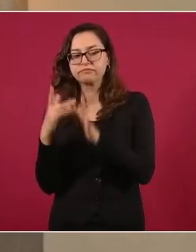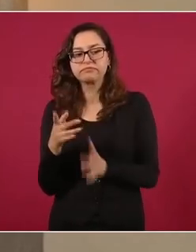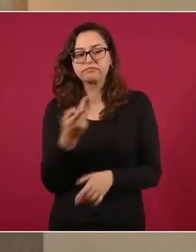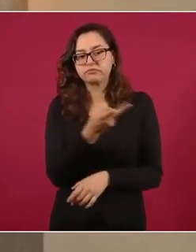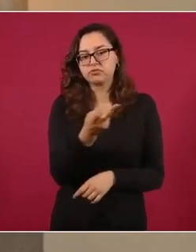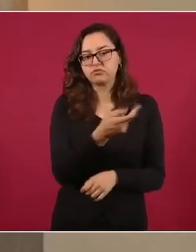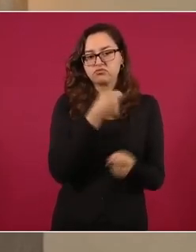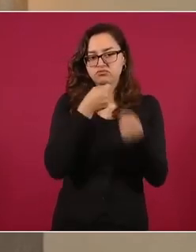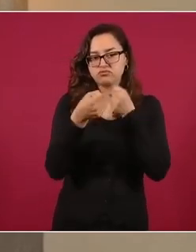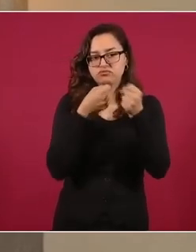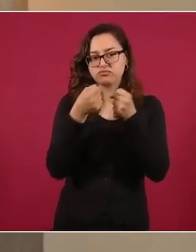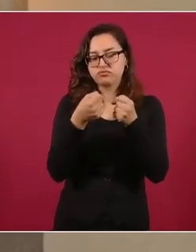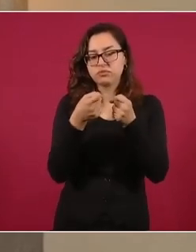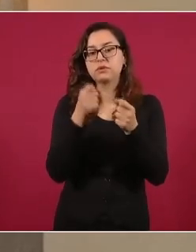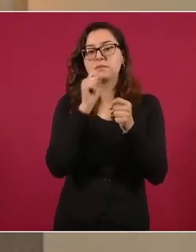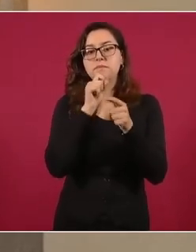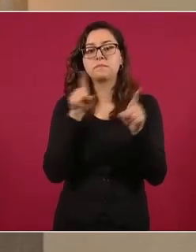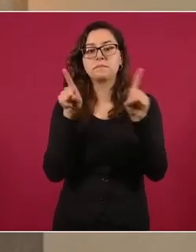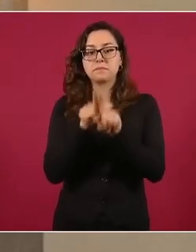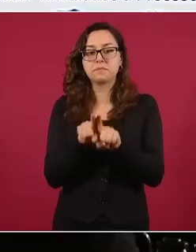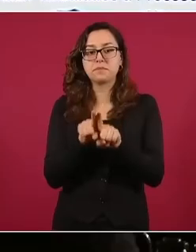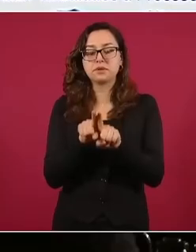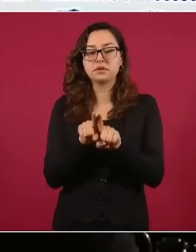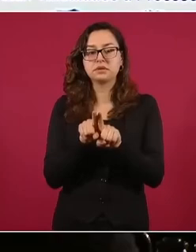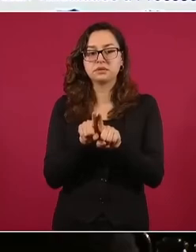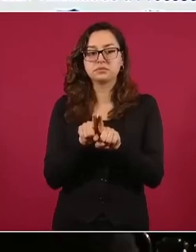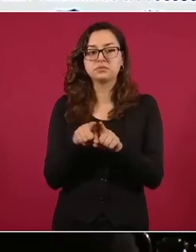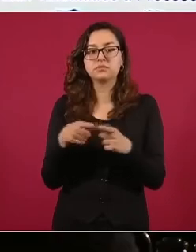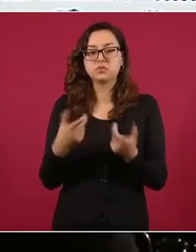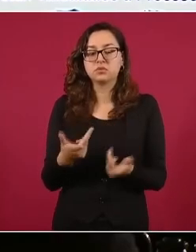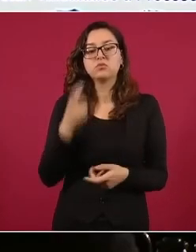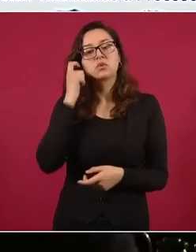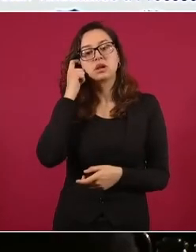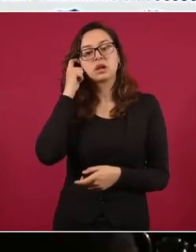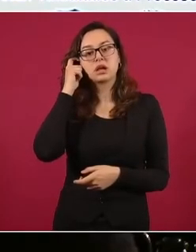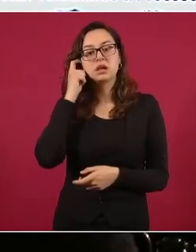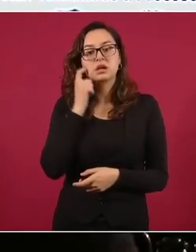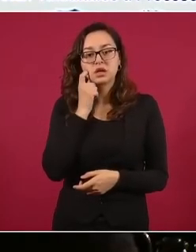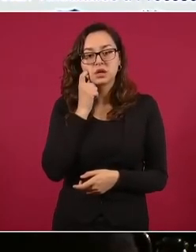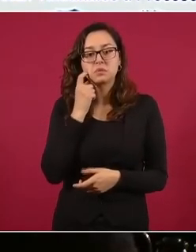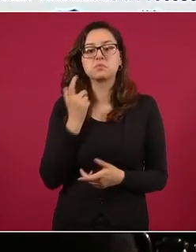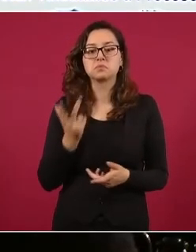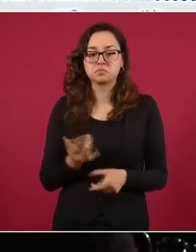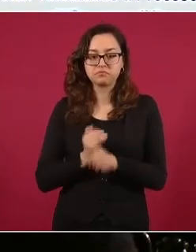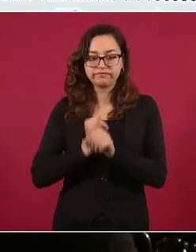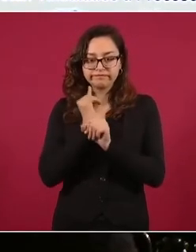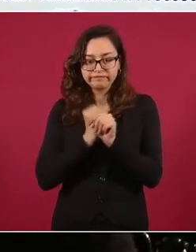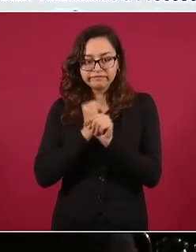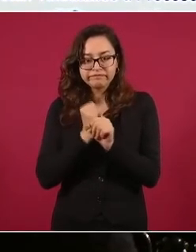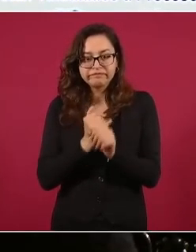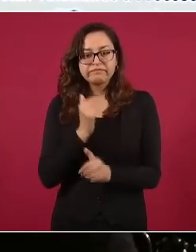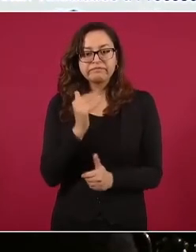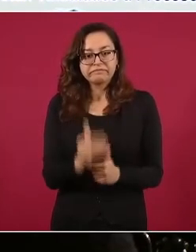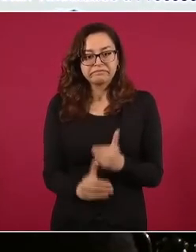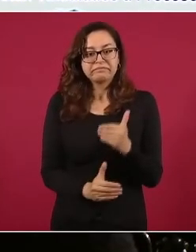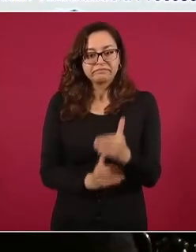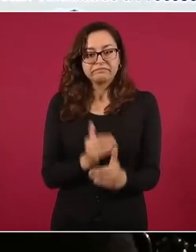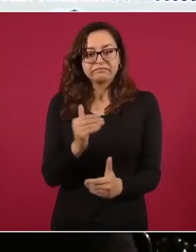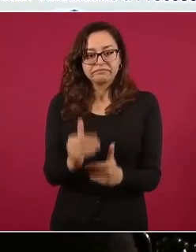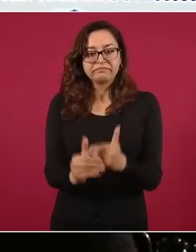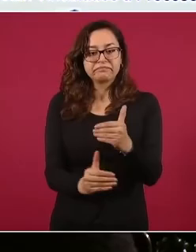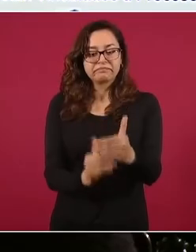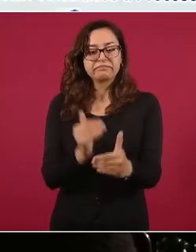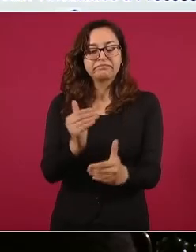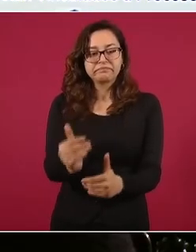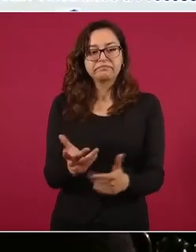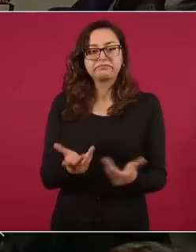y con la fiscal Valdovinos en el caso de Guerrero, hay avances muy importantes que esperamos en días